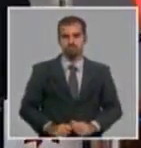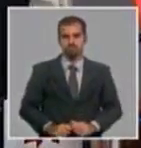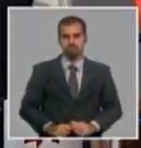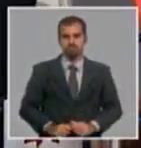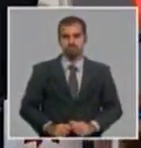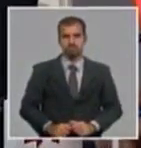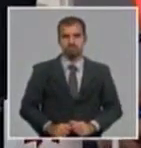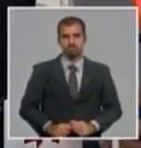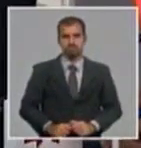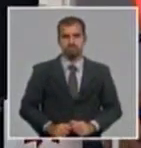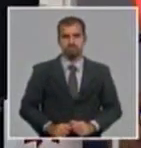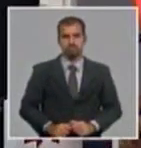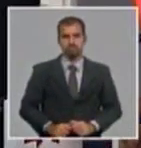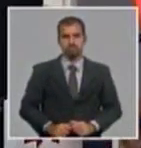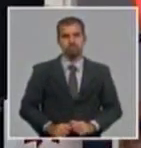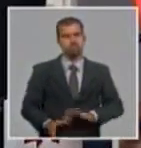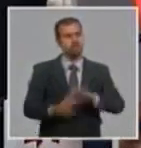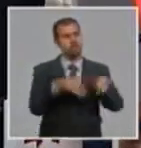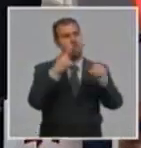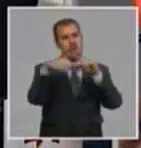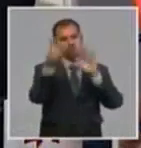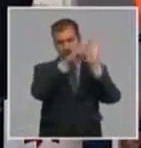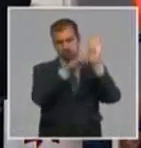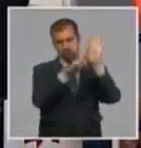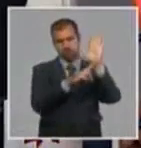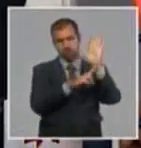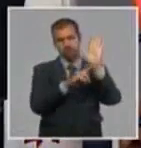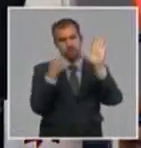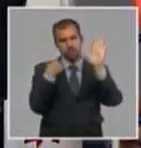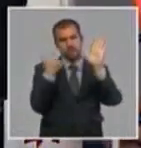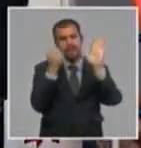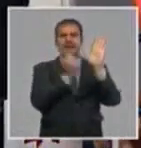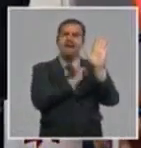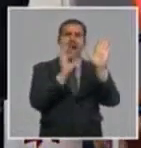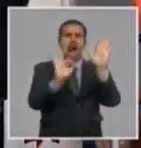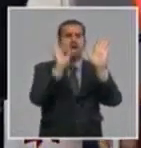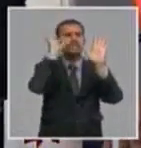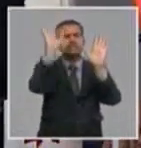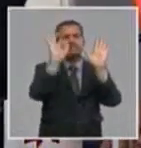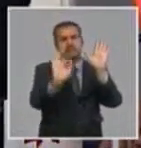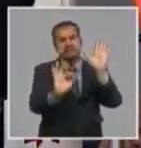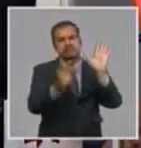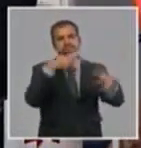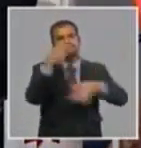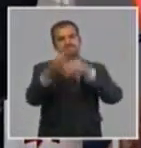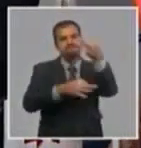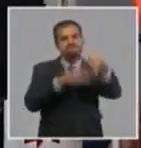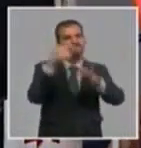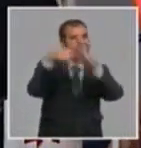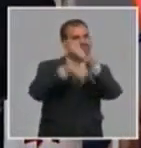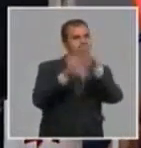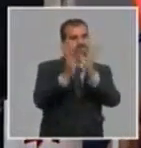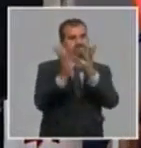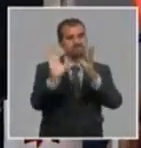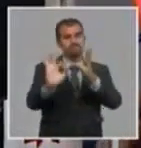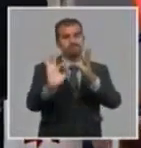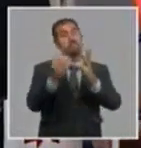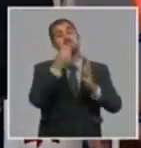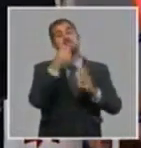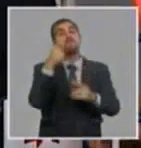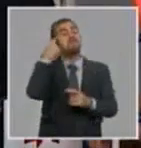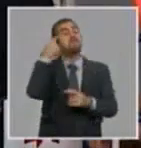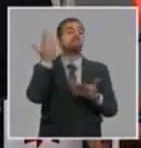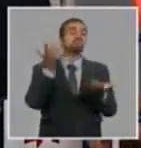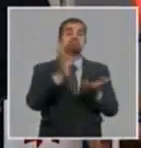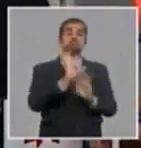tienen algunos requisitos que yo quisiera también determinarnos en ello. Porque a veces uno puede pensar que basta con que se